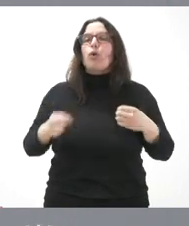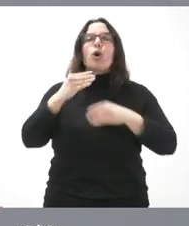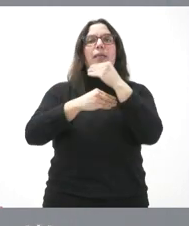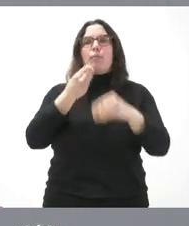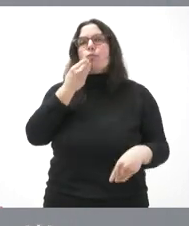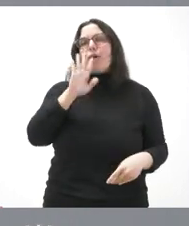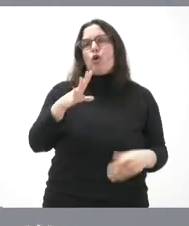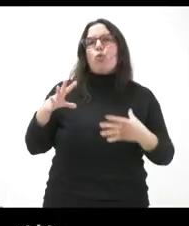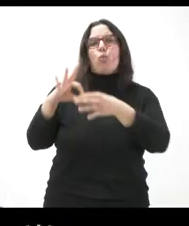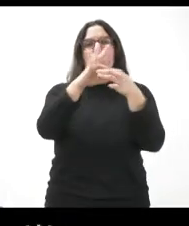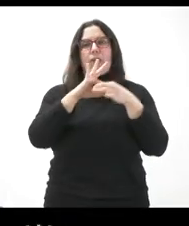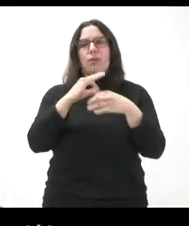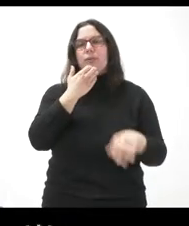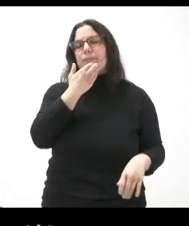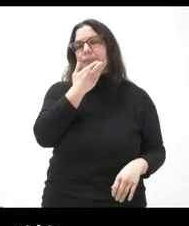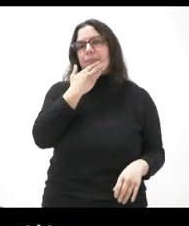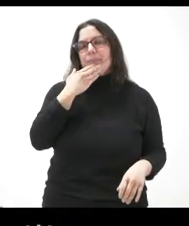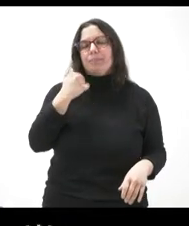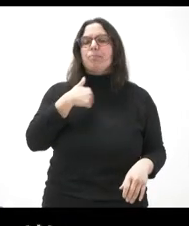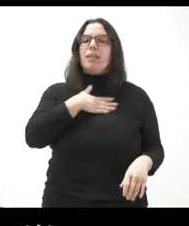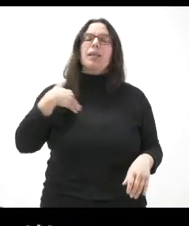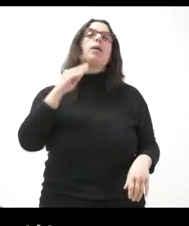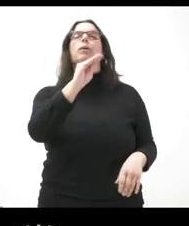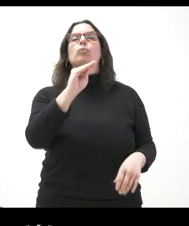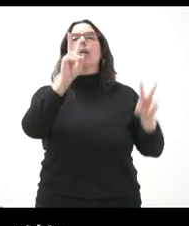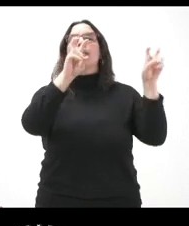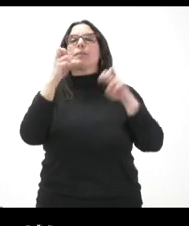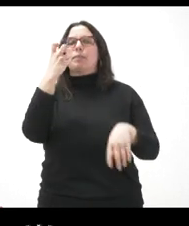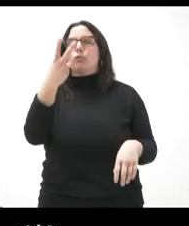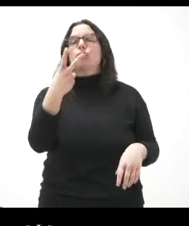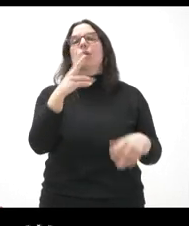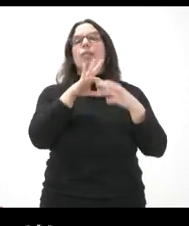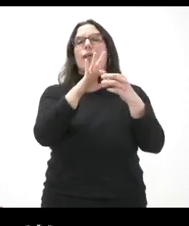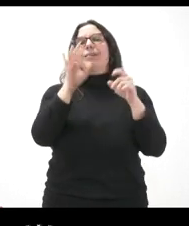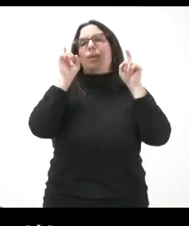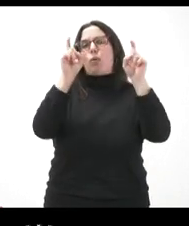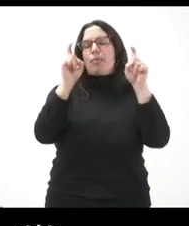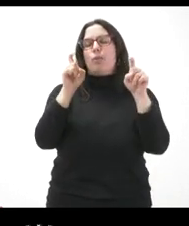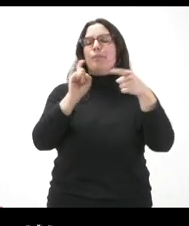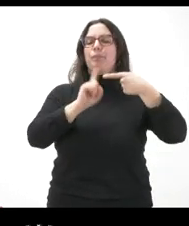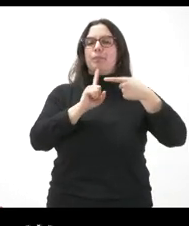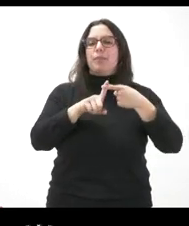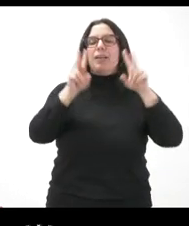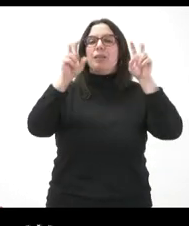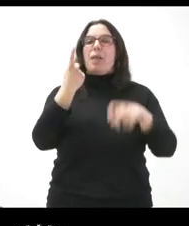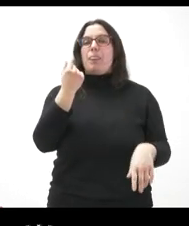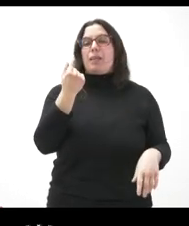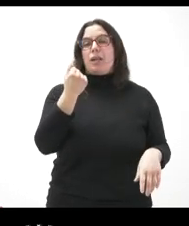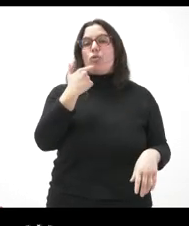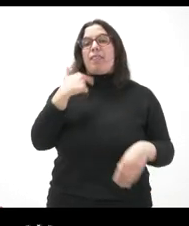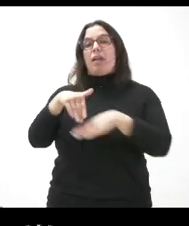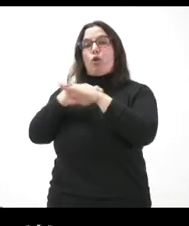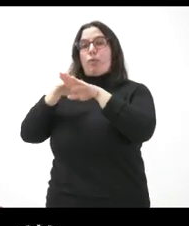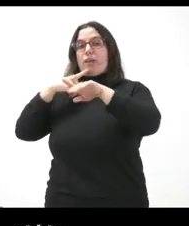cada uno por su lado. Sí, hola. Quería preguntarle sobre dos cuestiones también relacionadas con la educación. Por un lado, el dinero que ha anunciado el Gobierno